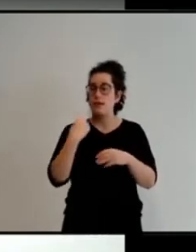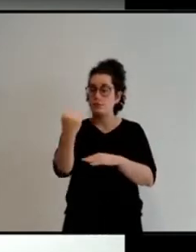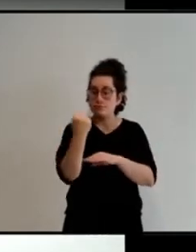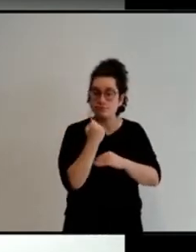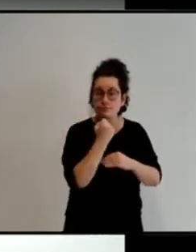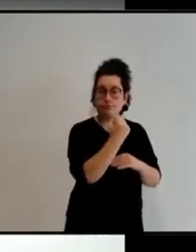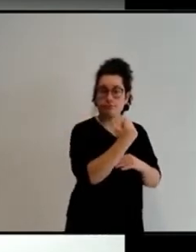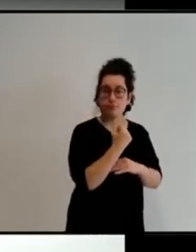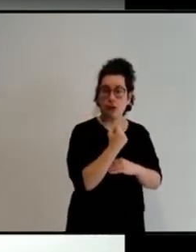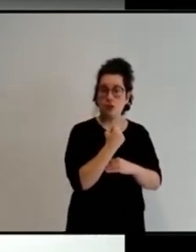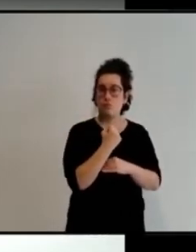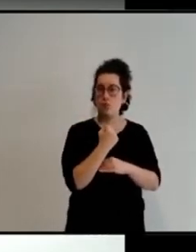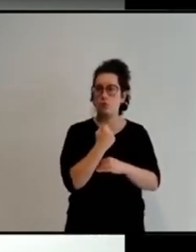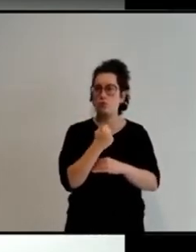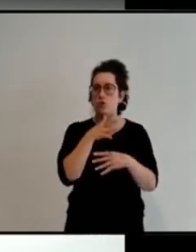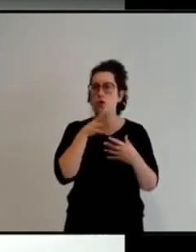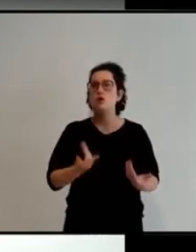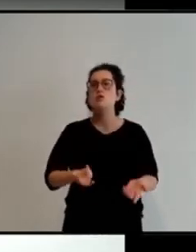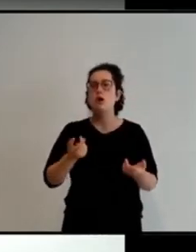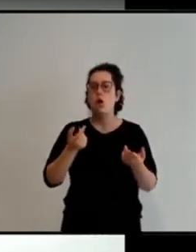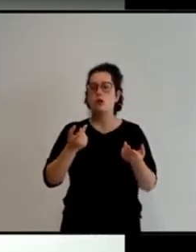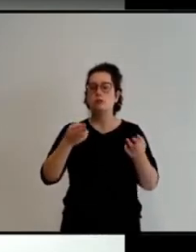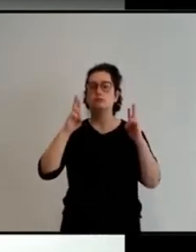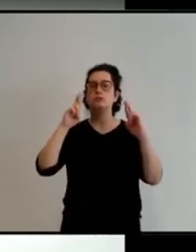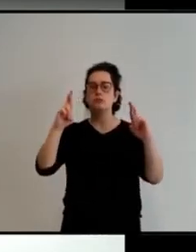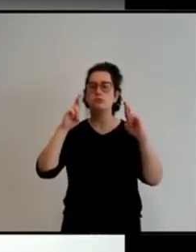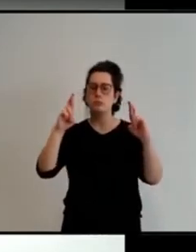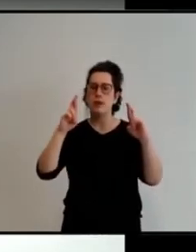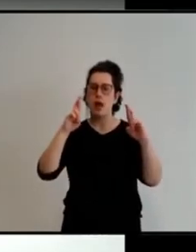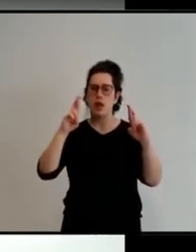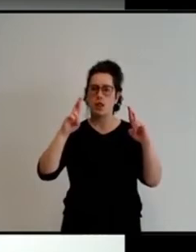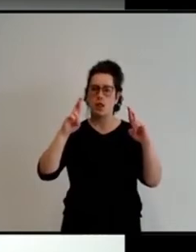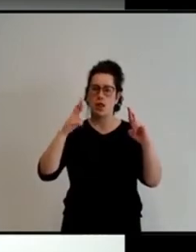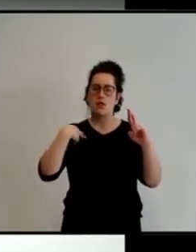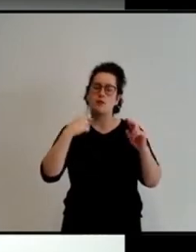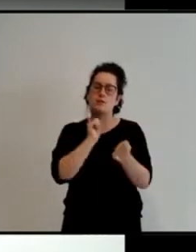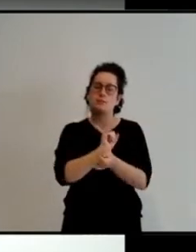estamos, llenos de esperanza, esperando de todos ustedes. Muchas gracias.